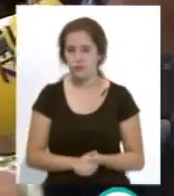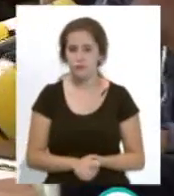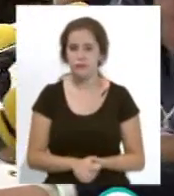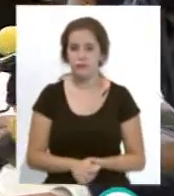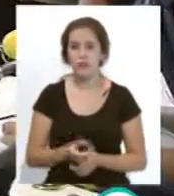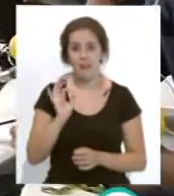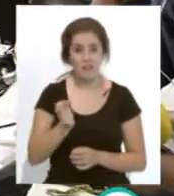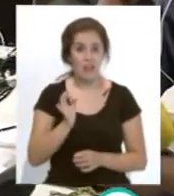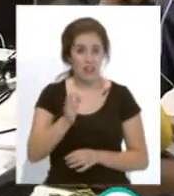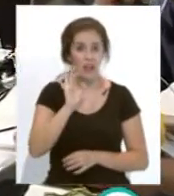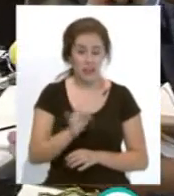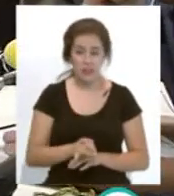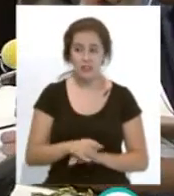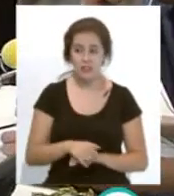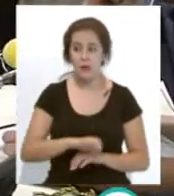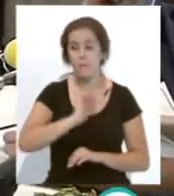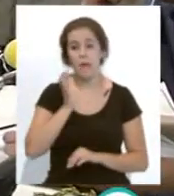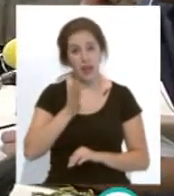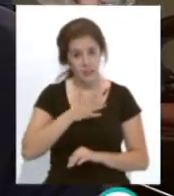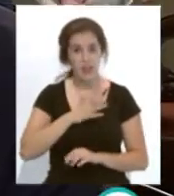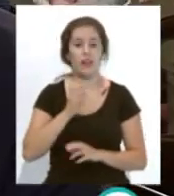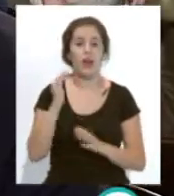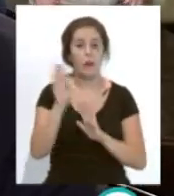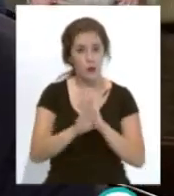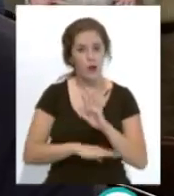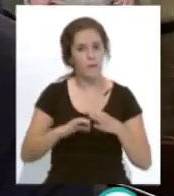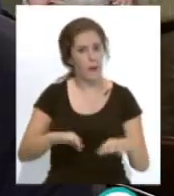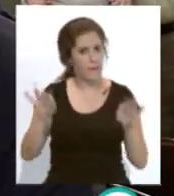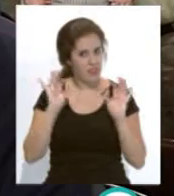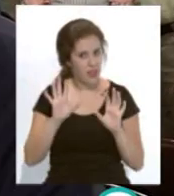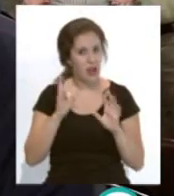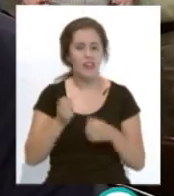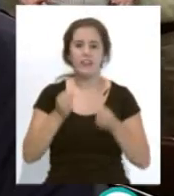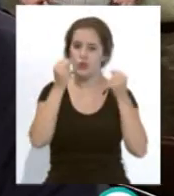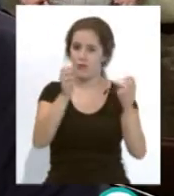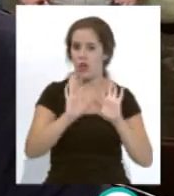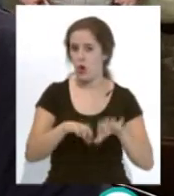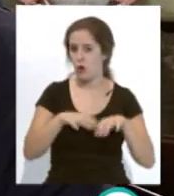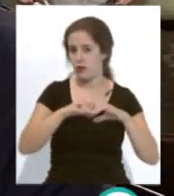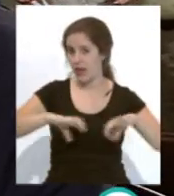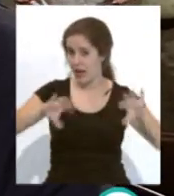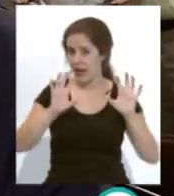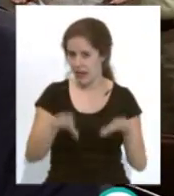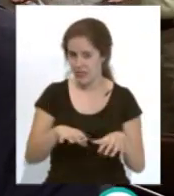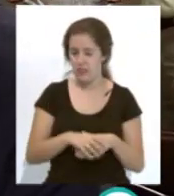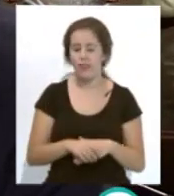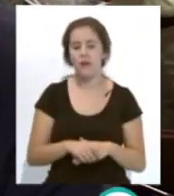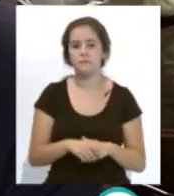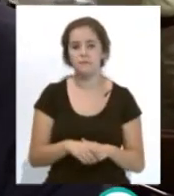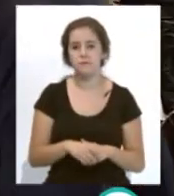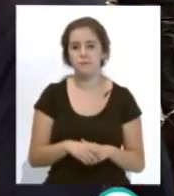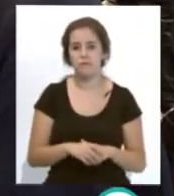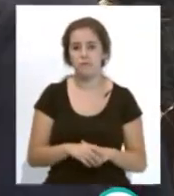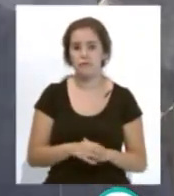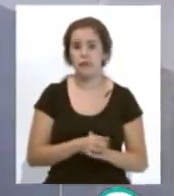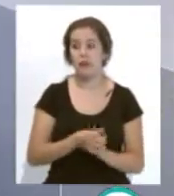sí de verdad mañana tendremos un programa ya especial del trofeo Carranza justamente para